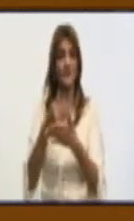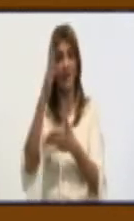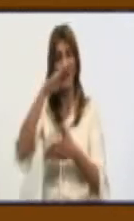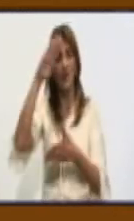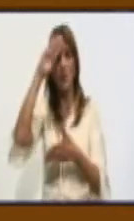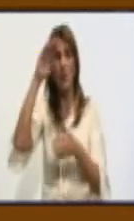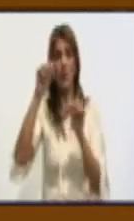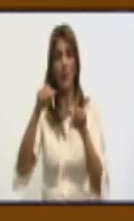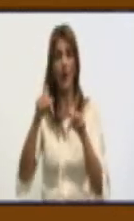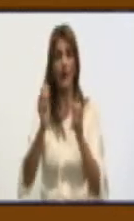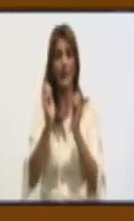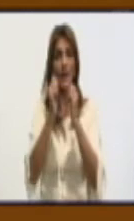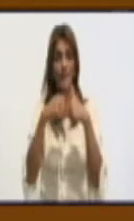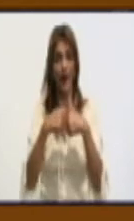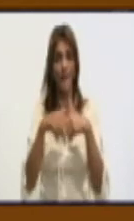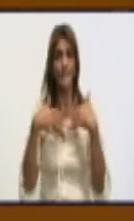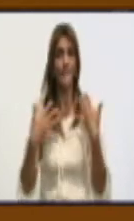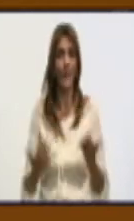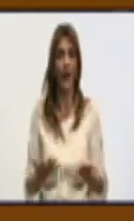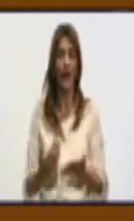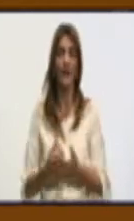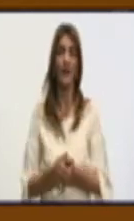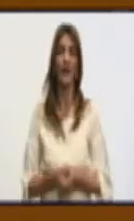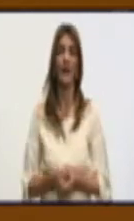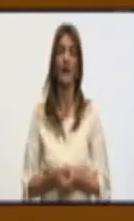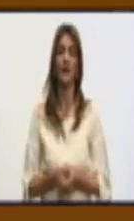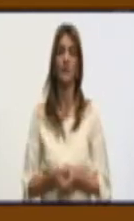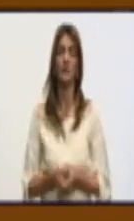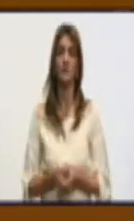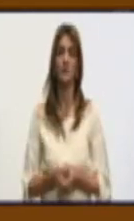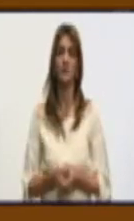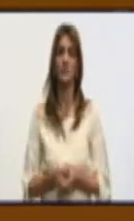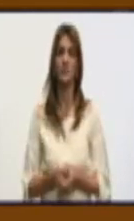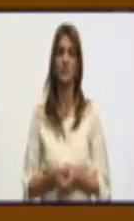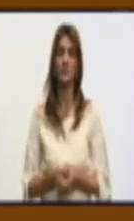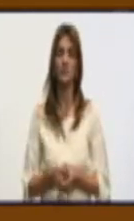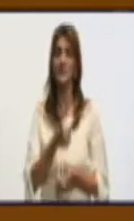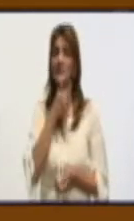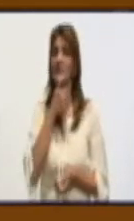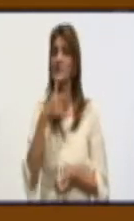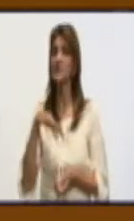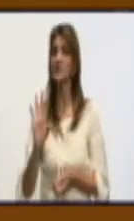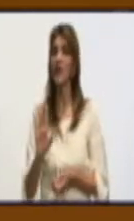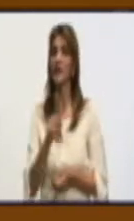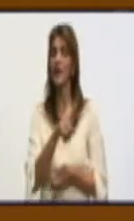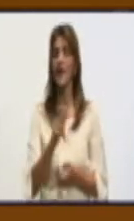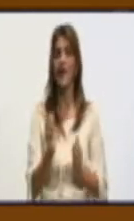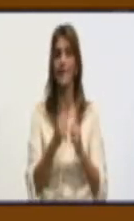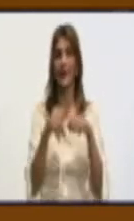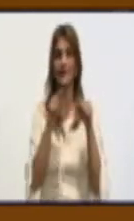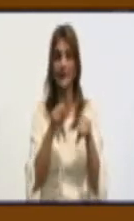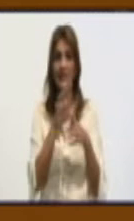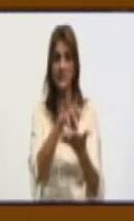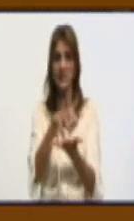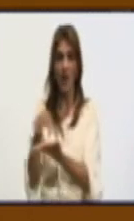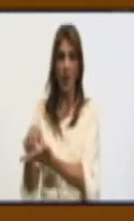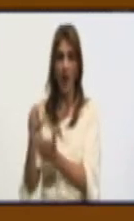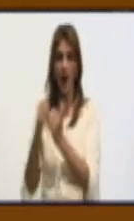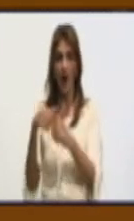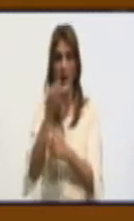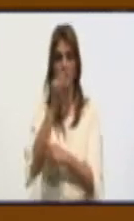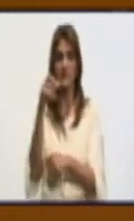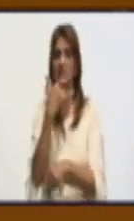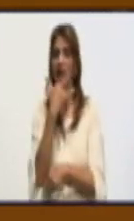a que la industria local alimentaria logre poner el pan de la población todos los días, que tiene una prioridad, ha habido que